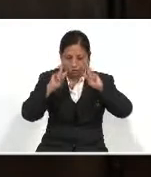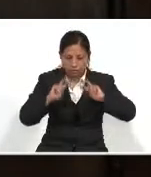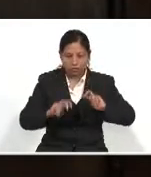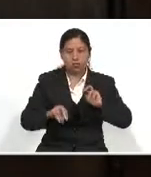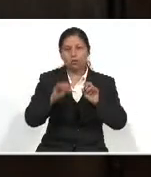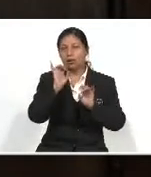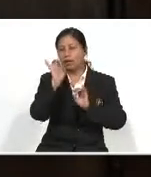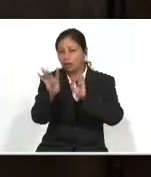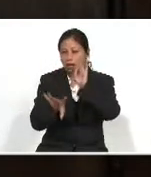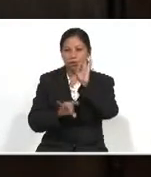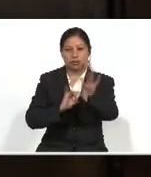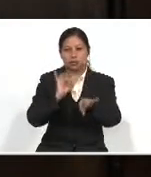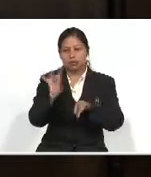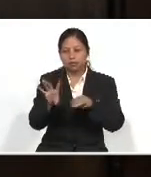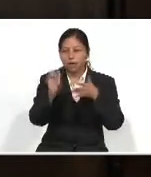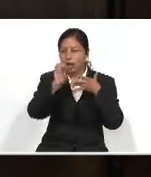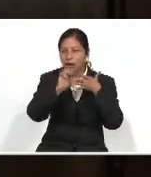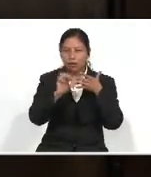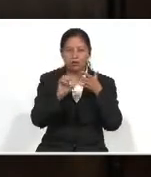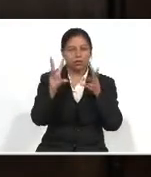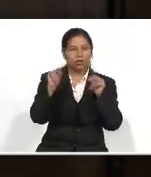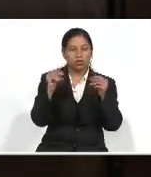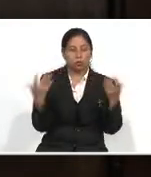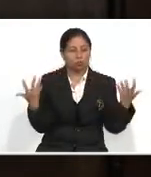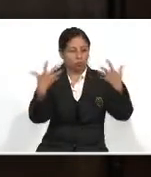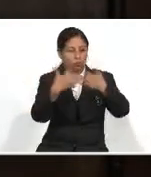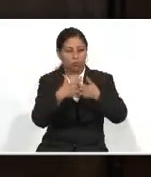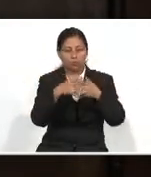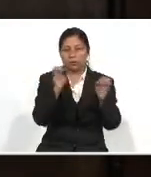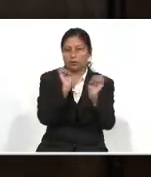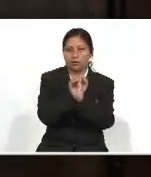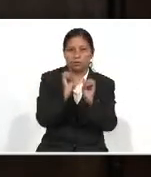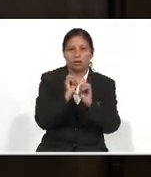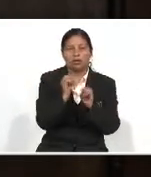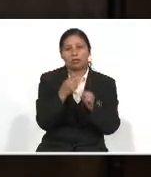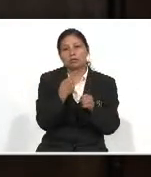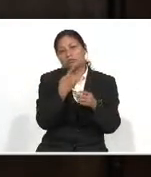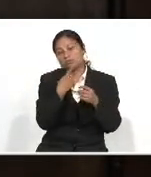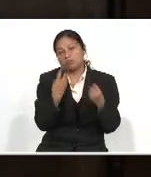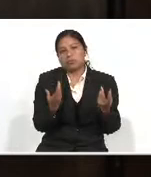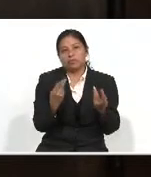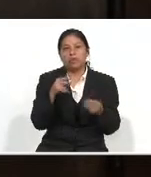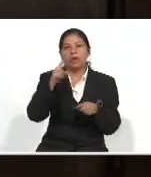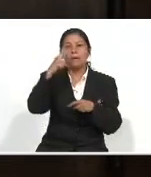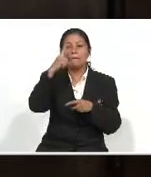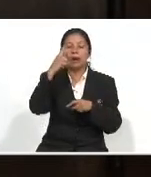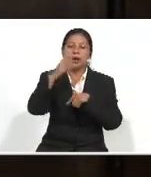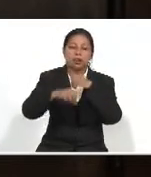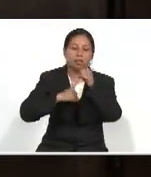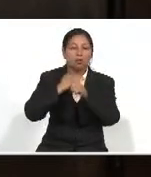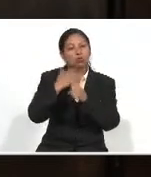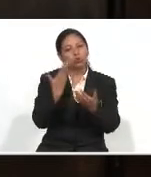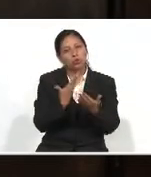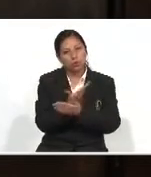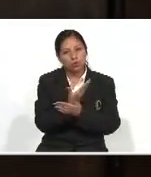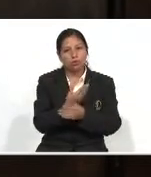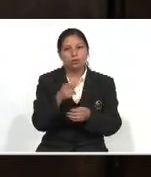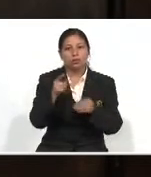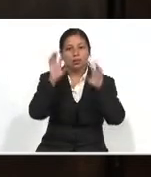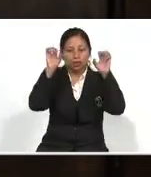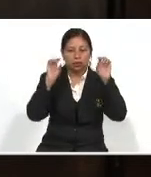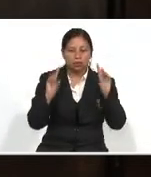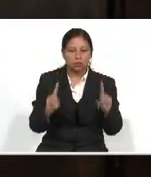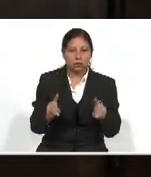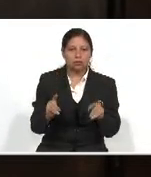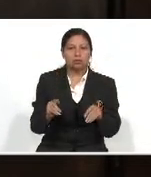ciertos elementos que no concuerdan. Lamentablemente, para el año entrante, el Ministerio de Educación